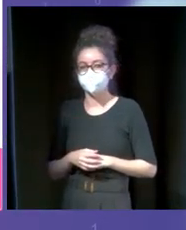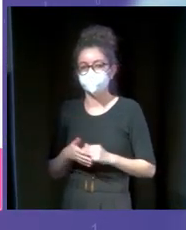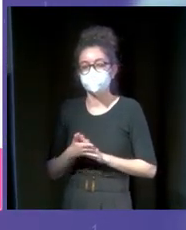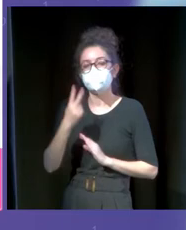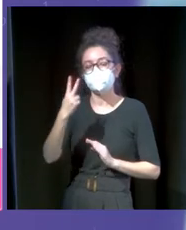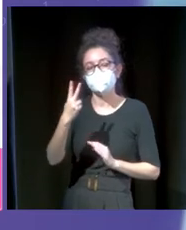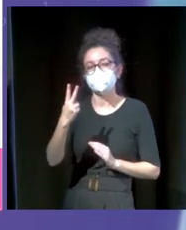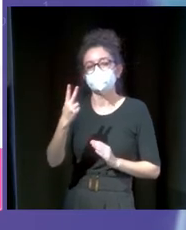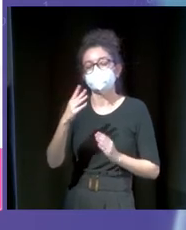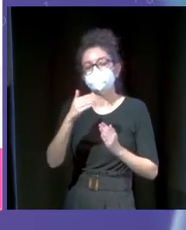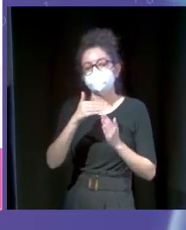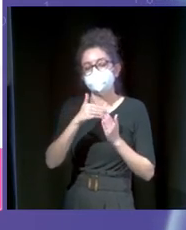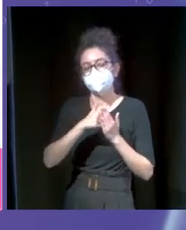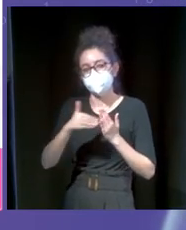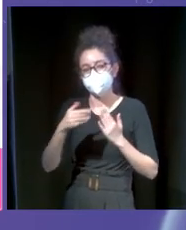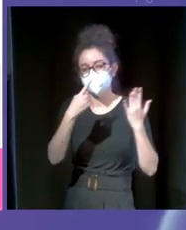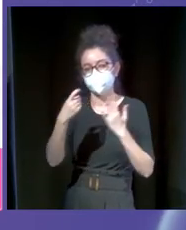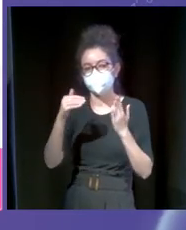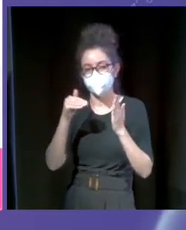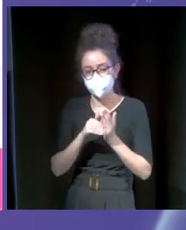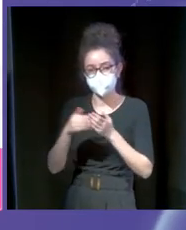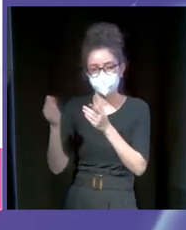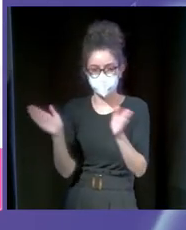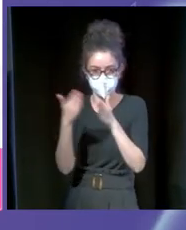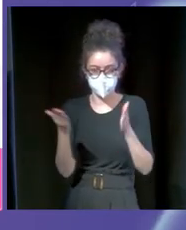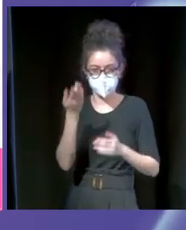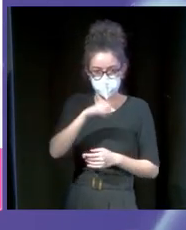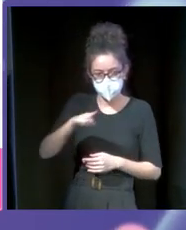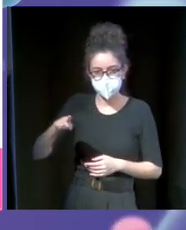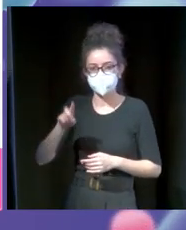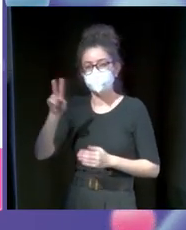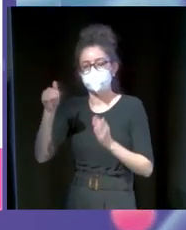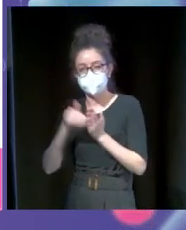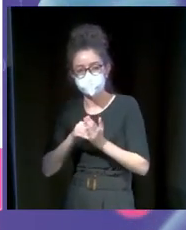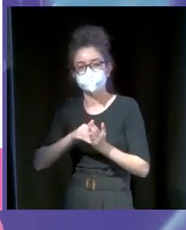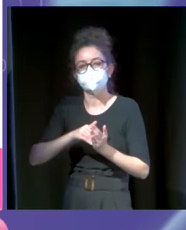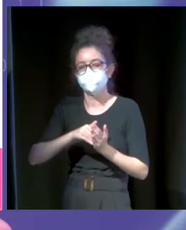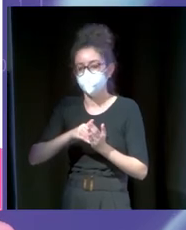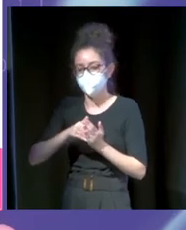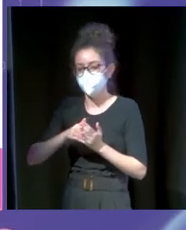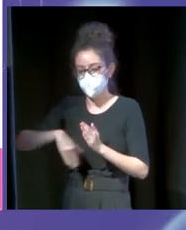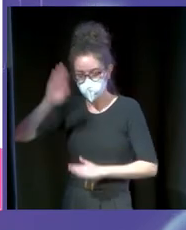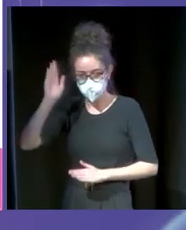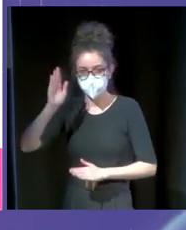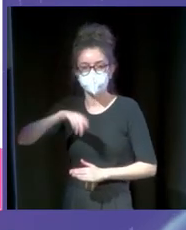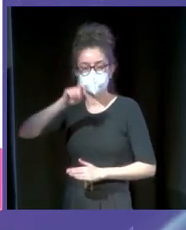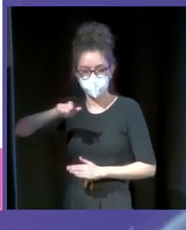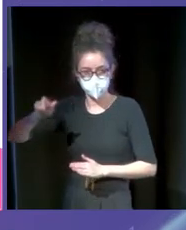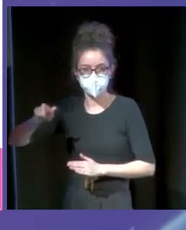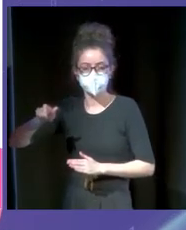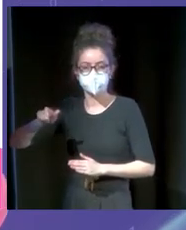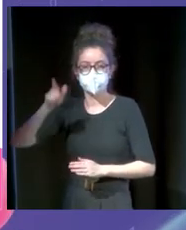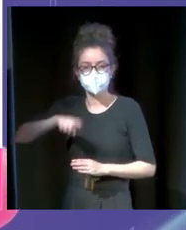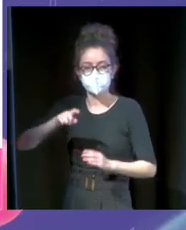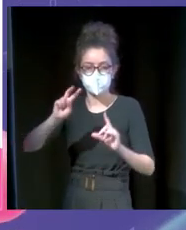.700.000 sesiones al mes, más de 2.000.000 de usuarios al mes, más de 5.400.000 páginas